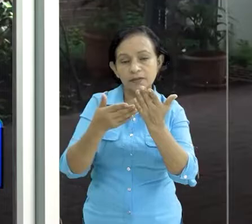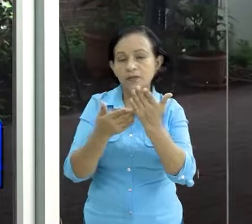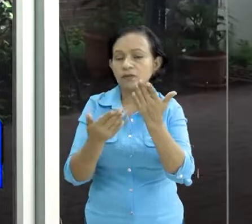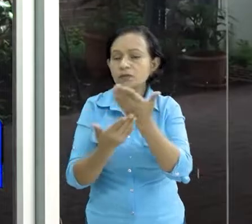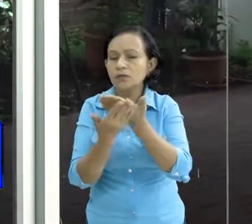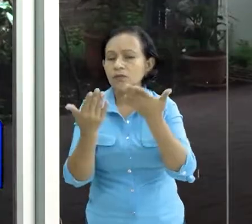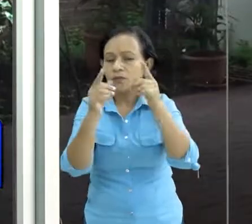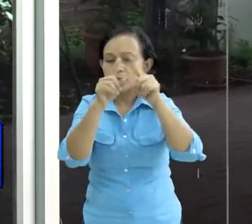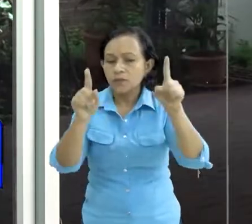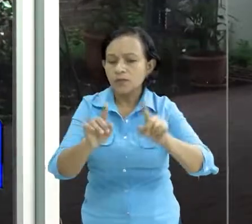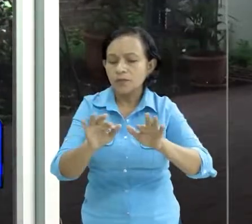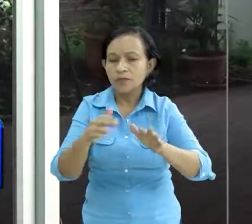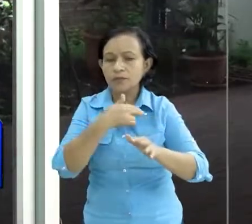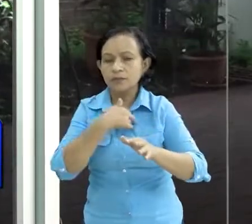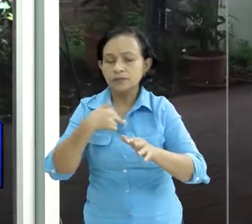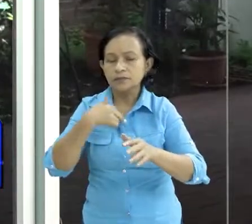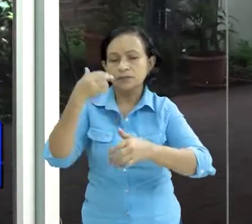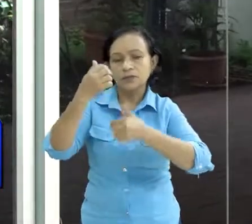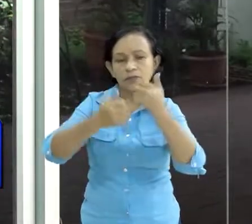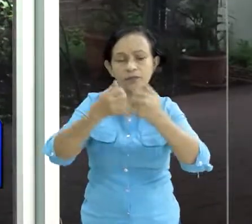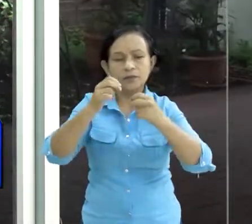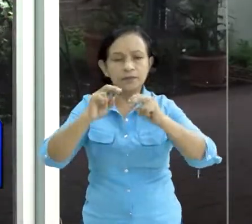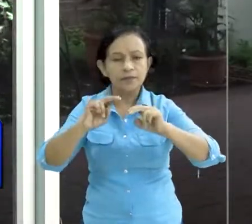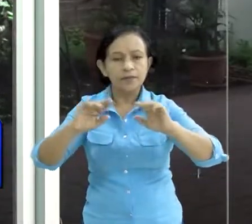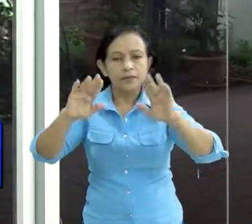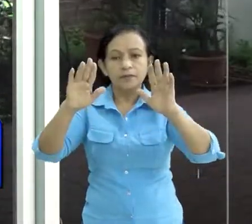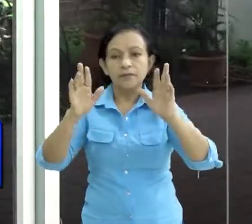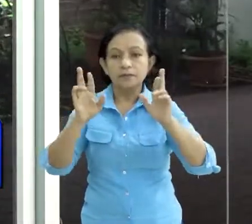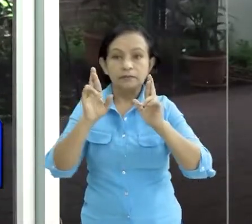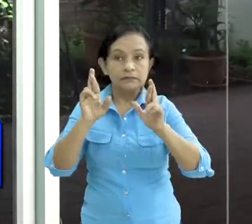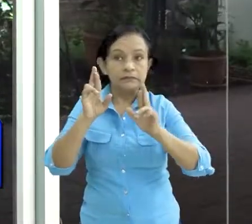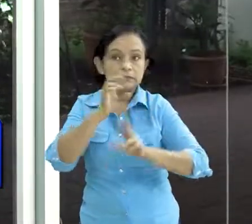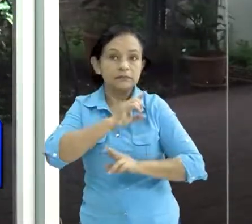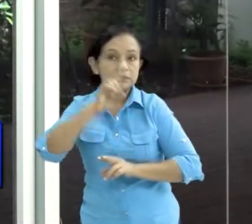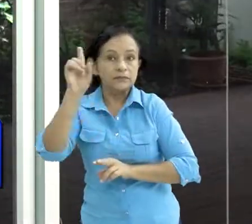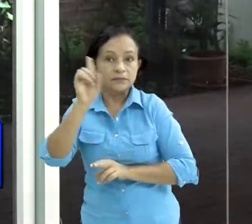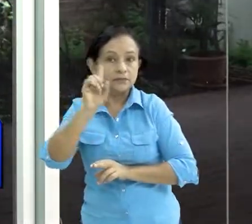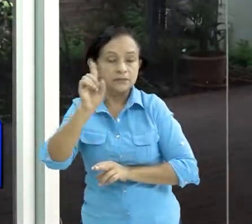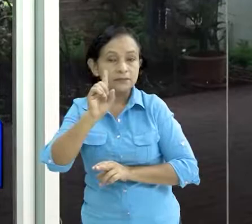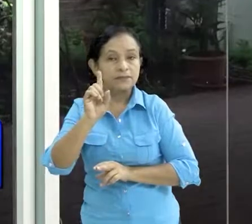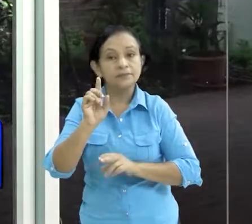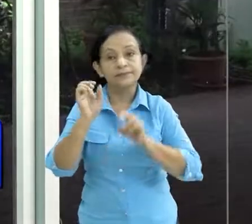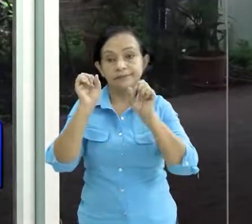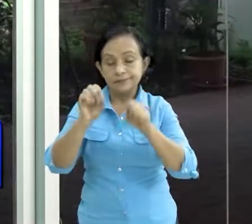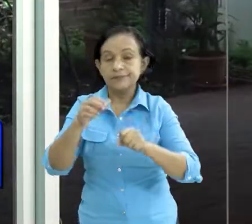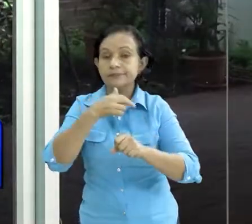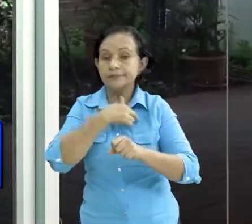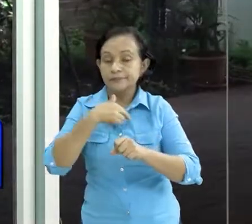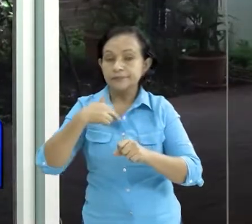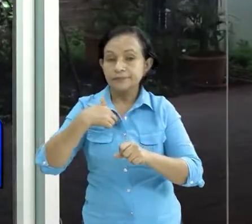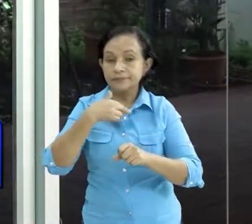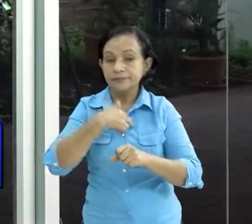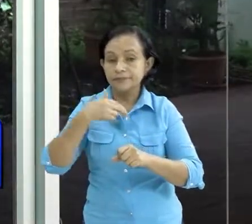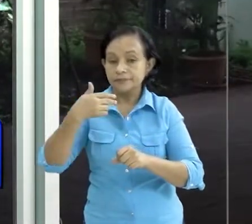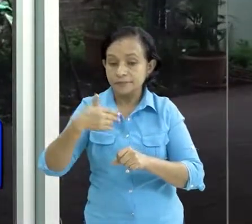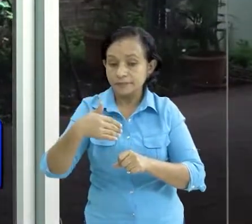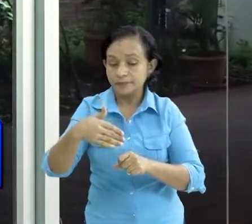hora de la ocurrencia de un fenómeno que Dios quiera que no suceda verdad pero vamos a tener esta